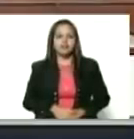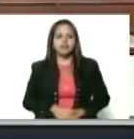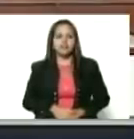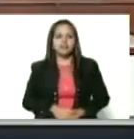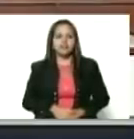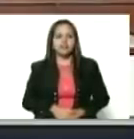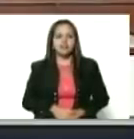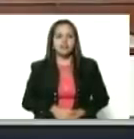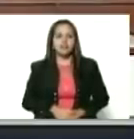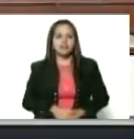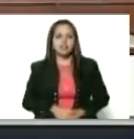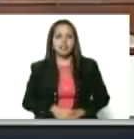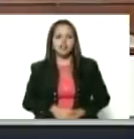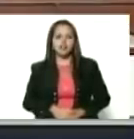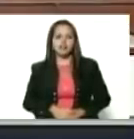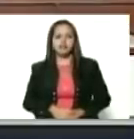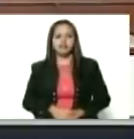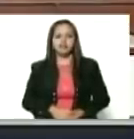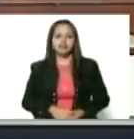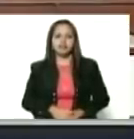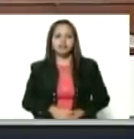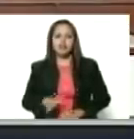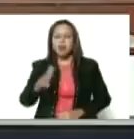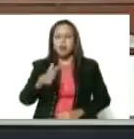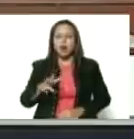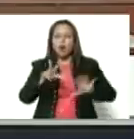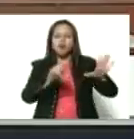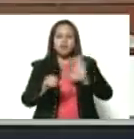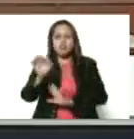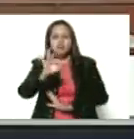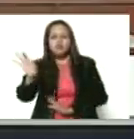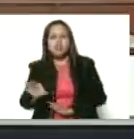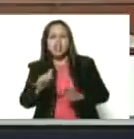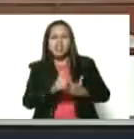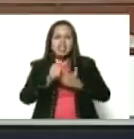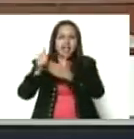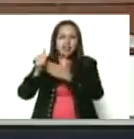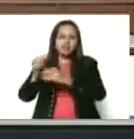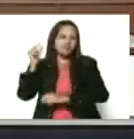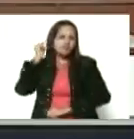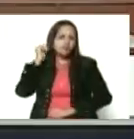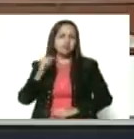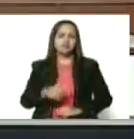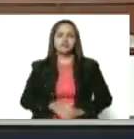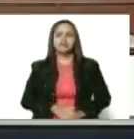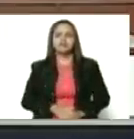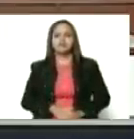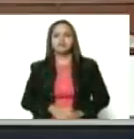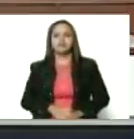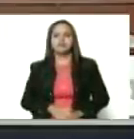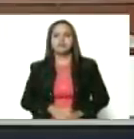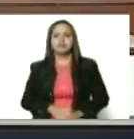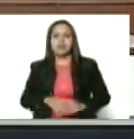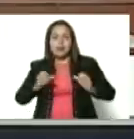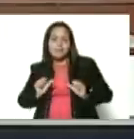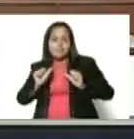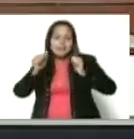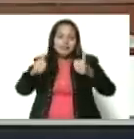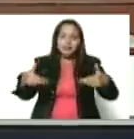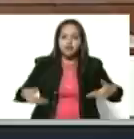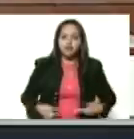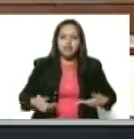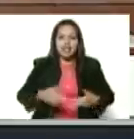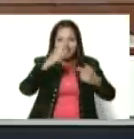ya podemos estar hablando casi de un 80% de liderazgo y jefatura de la mujer. Ahora vamos a empezar a luchar por